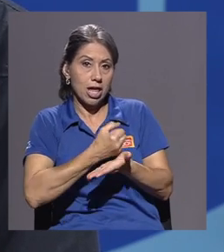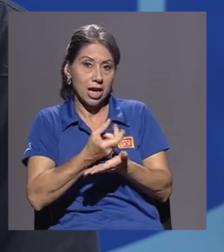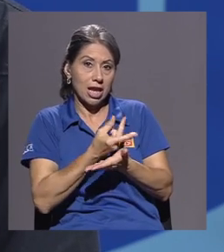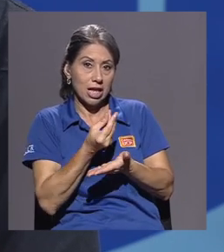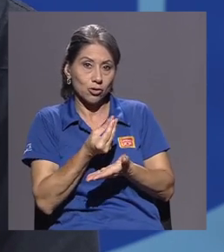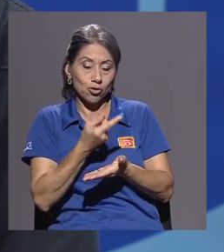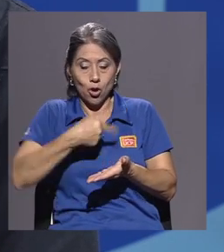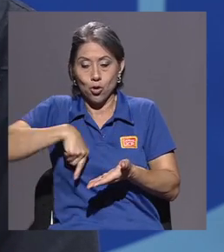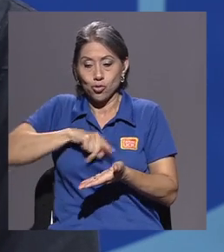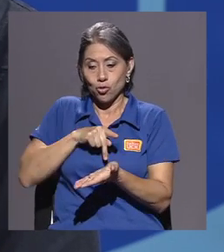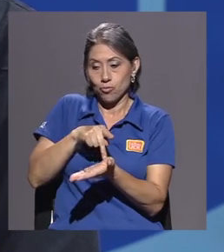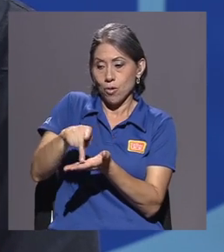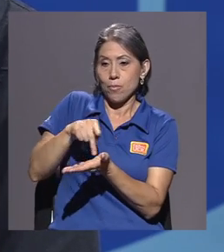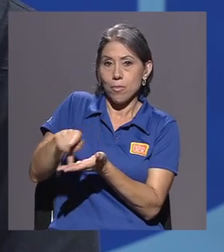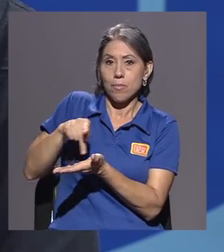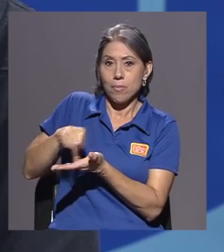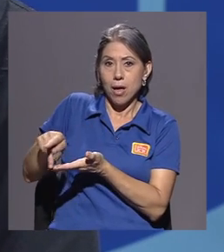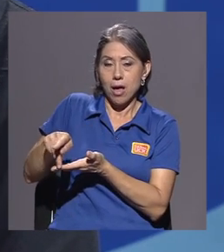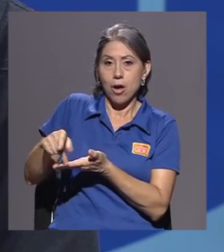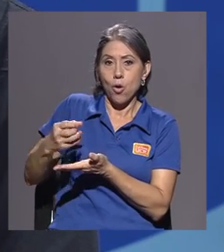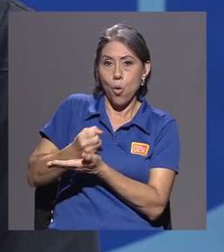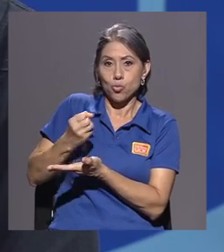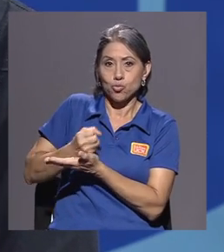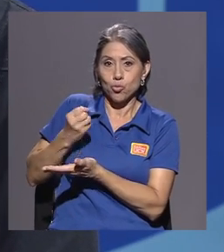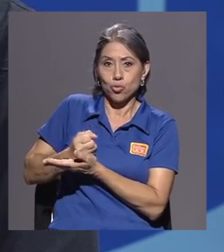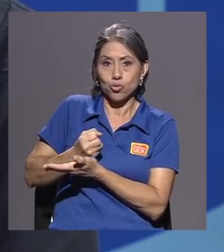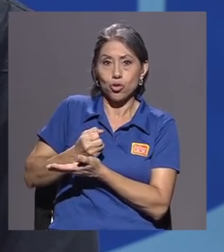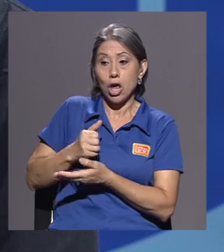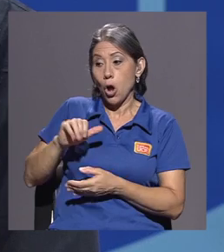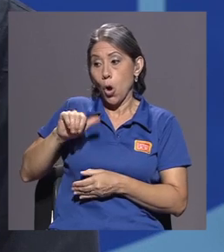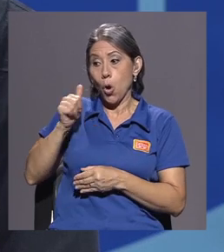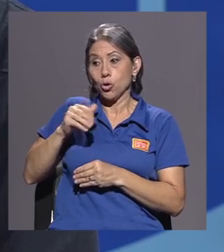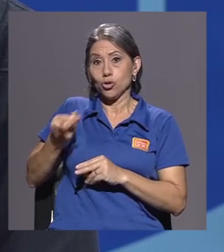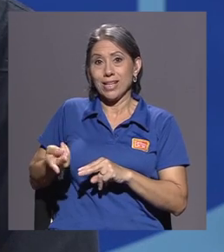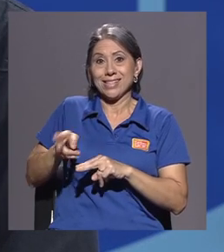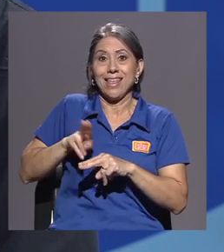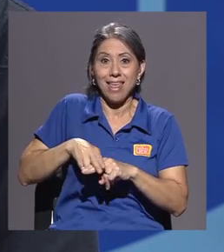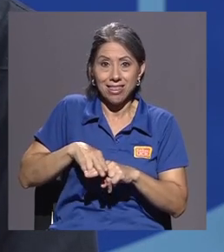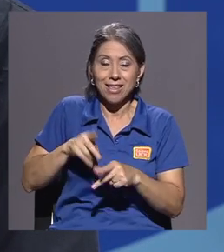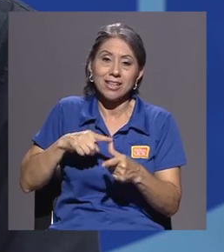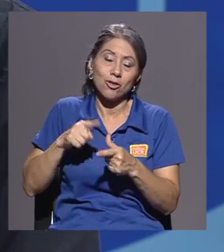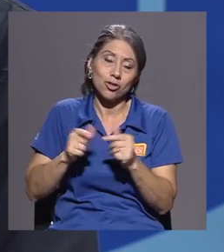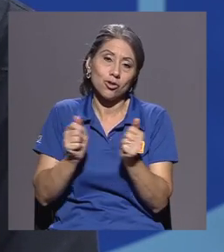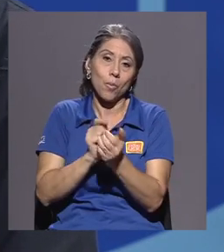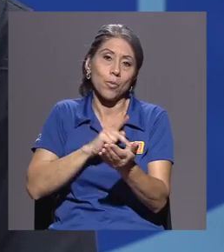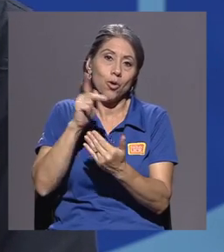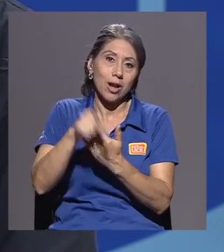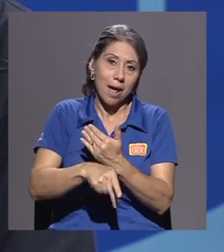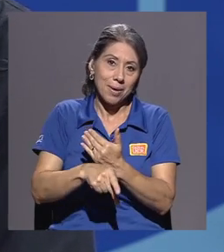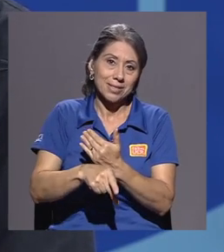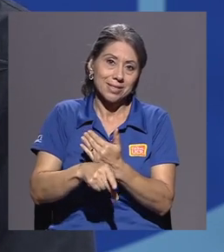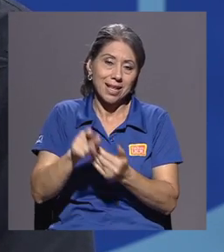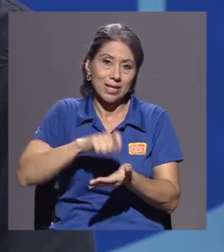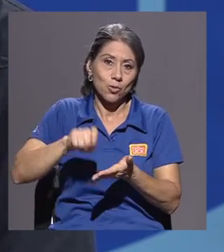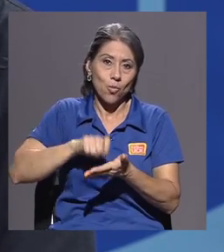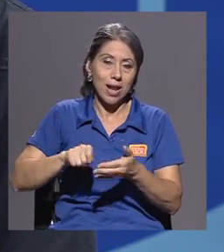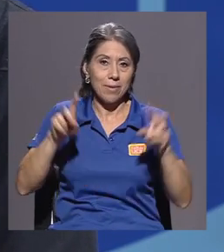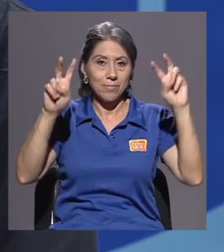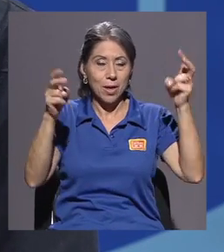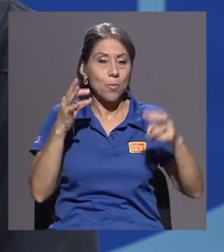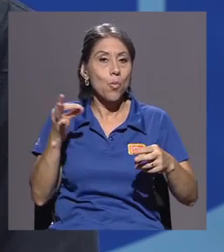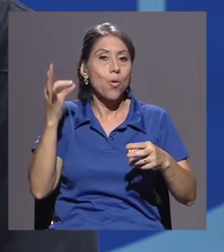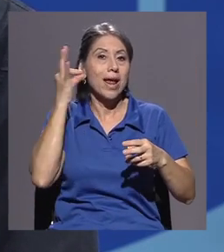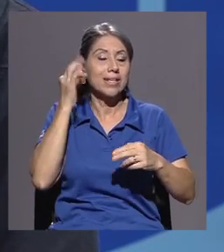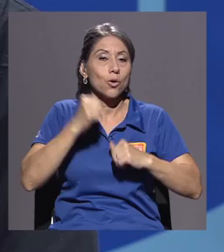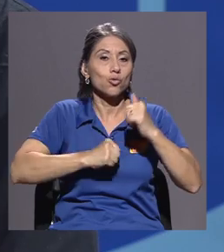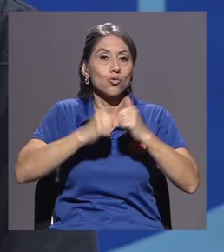operativos y los excedentes del programa los canalizamos a los programas sociales de la escuela, Mujeres Construyendo un Mejor Futuro y Programa